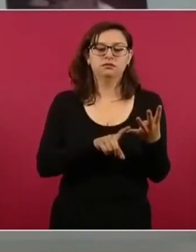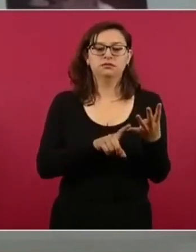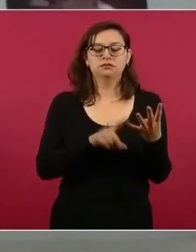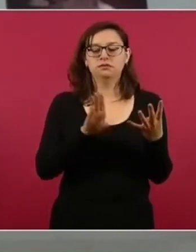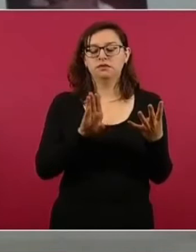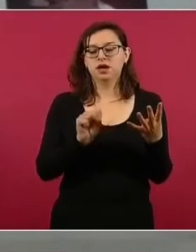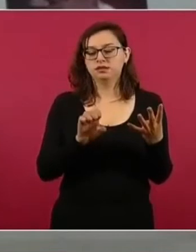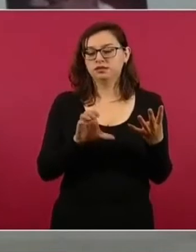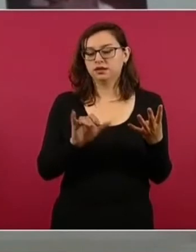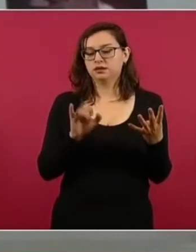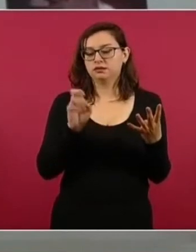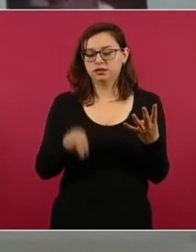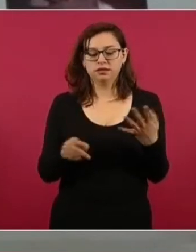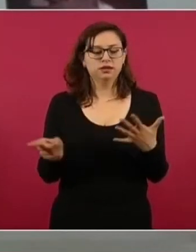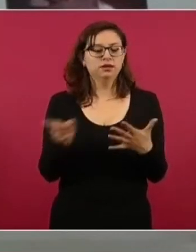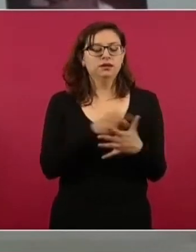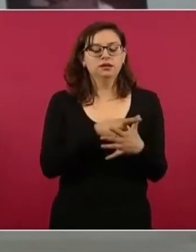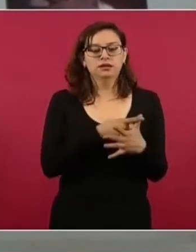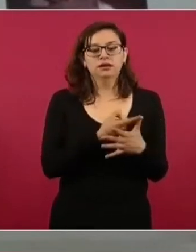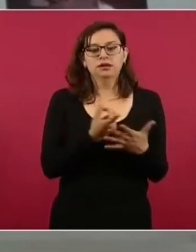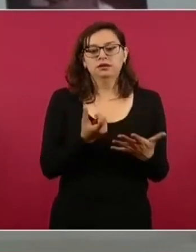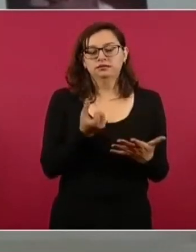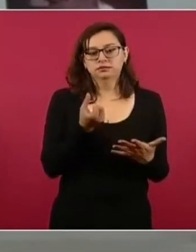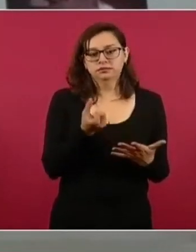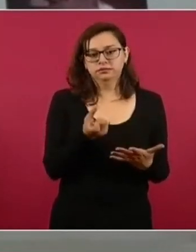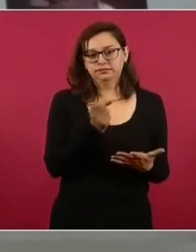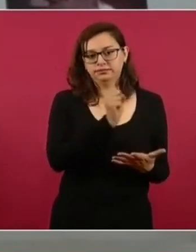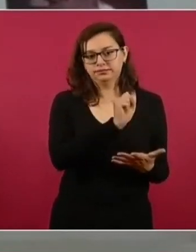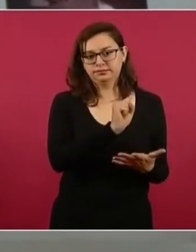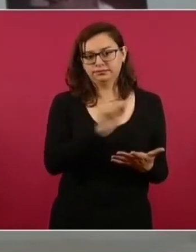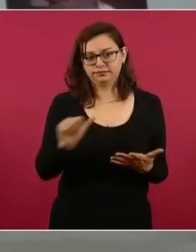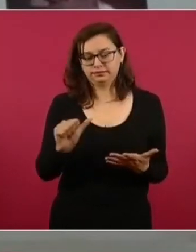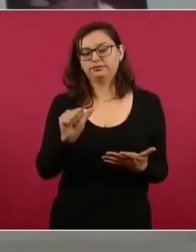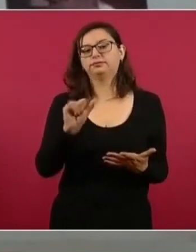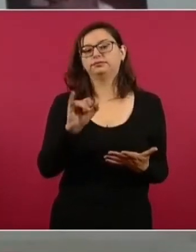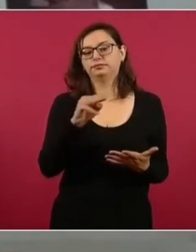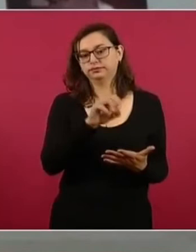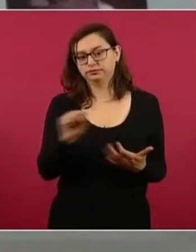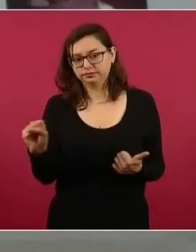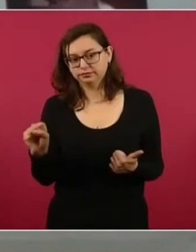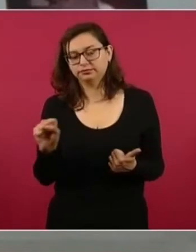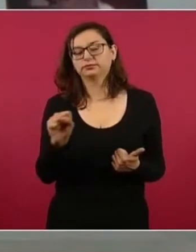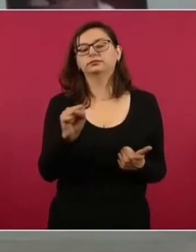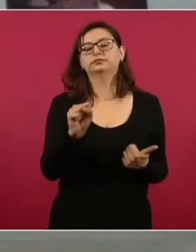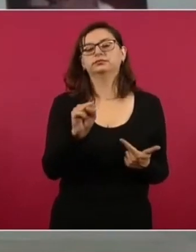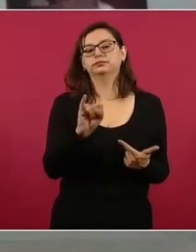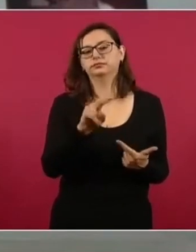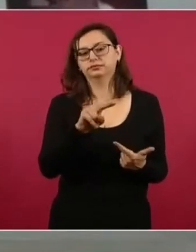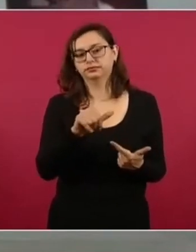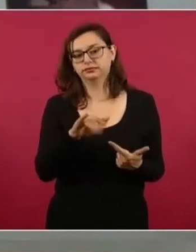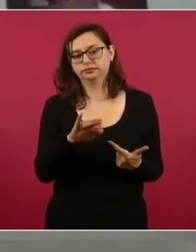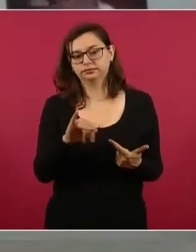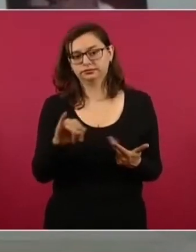del Bienestar, la Secretaría de Salud, el IMSS, INSABI y bueno, todos